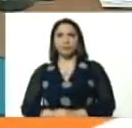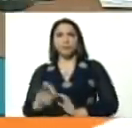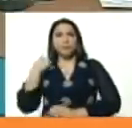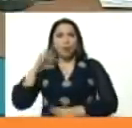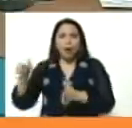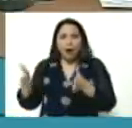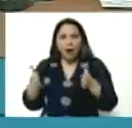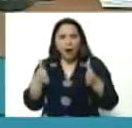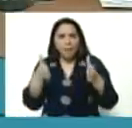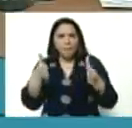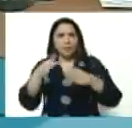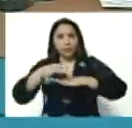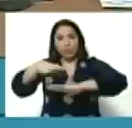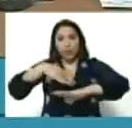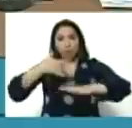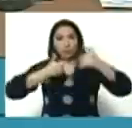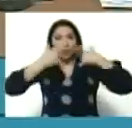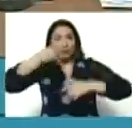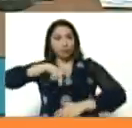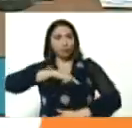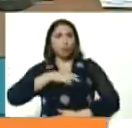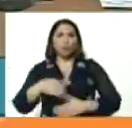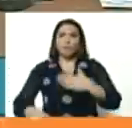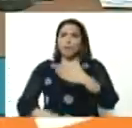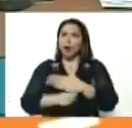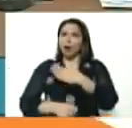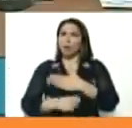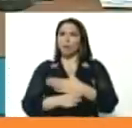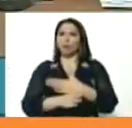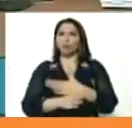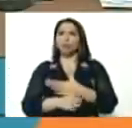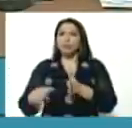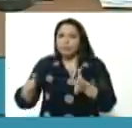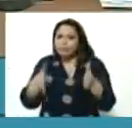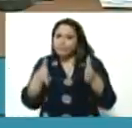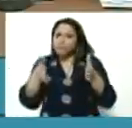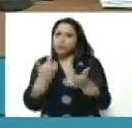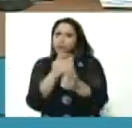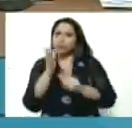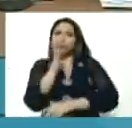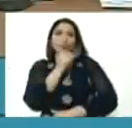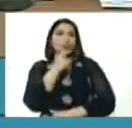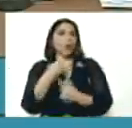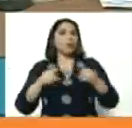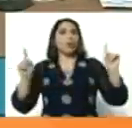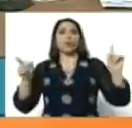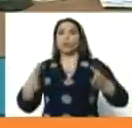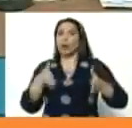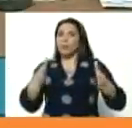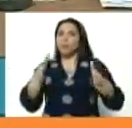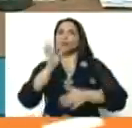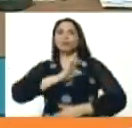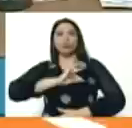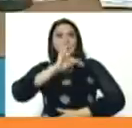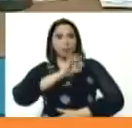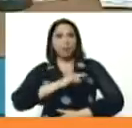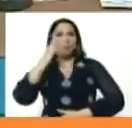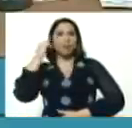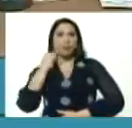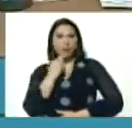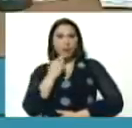camino que nos dejó Chávez, aquí vamos, por el camino de los libertadores, no tenemos otro, el camino del socialismo bolivariano,